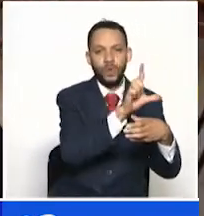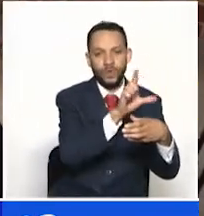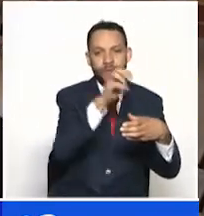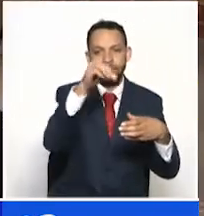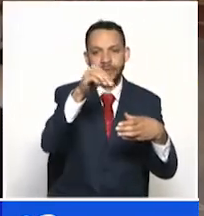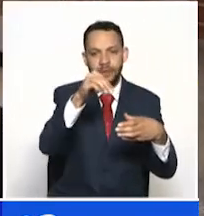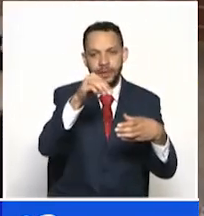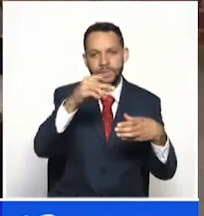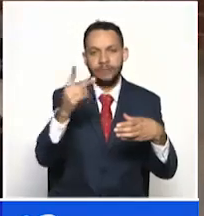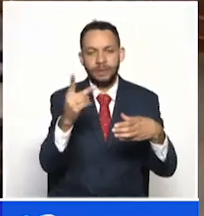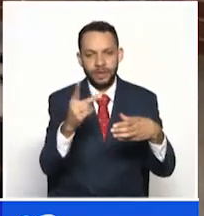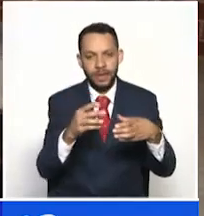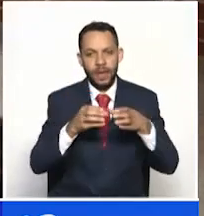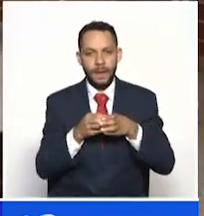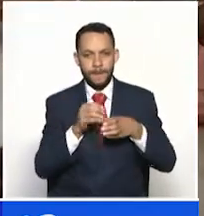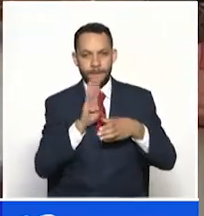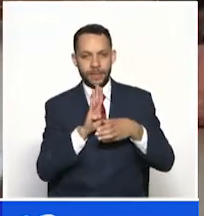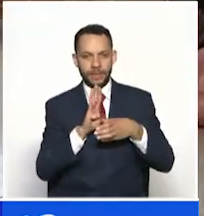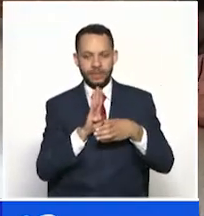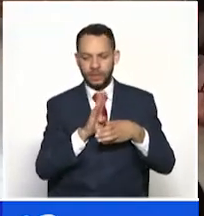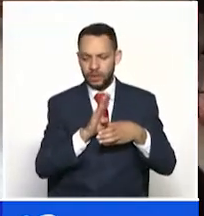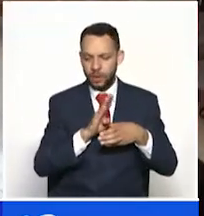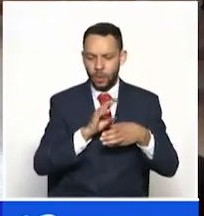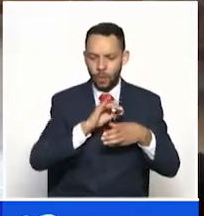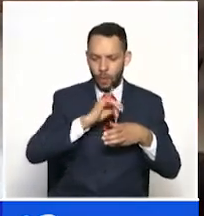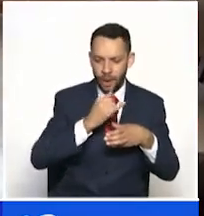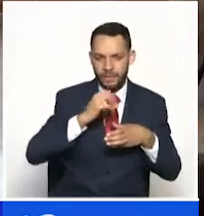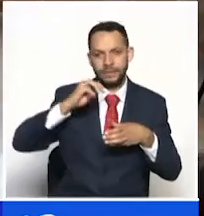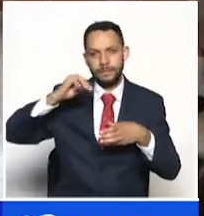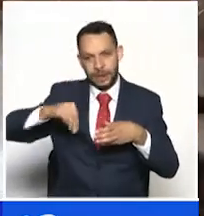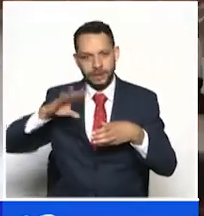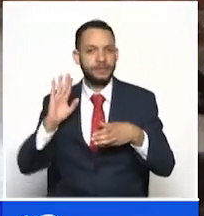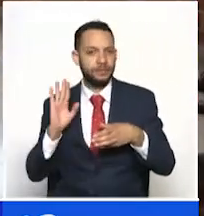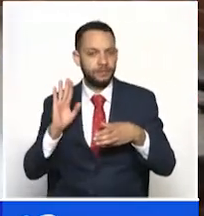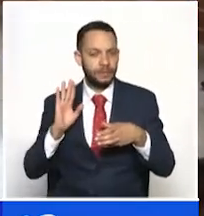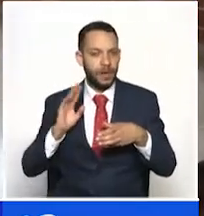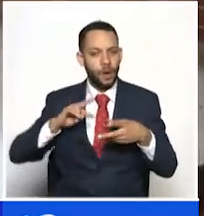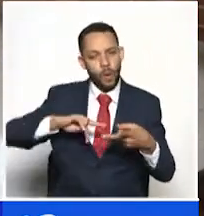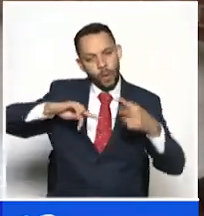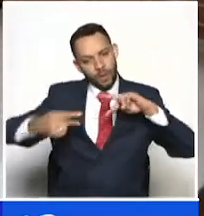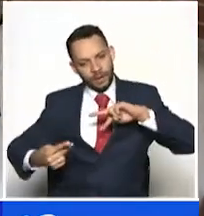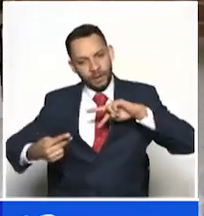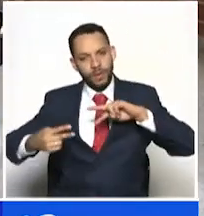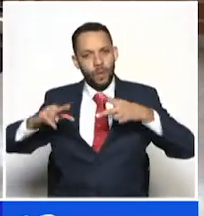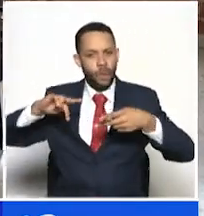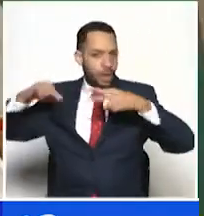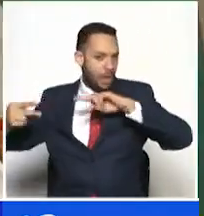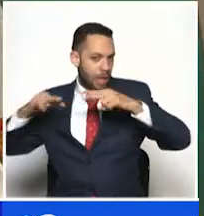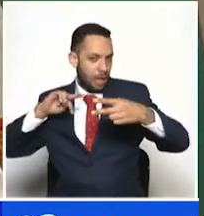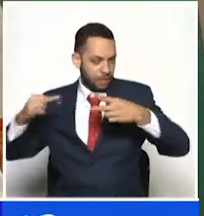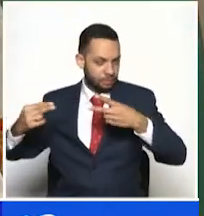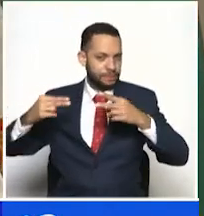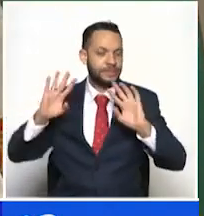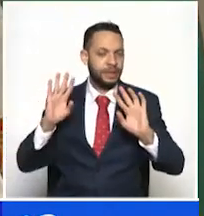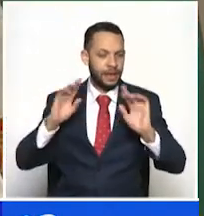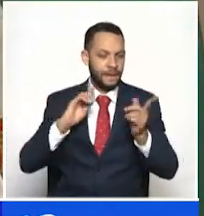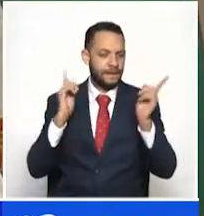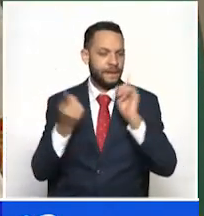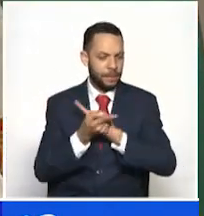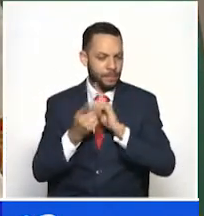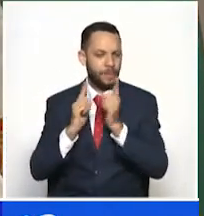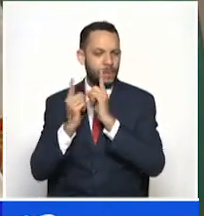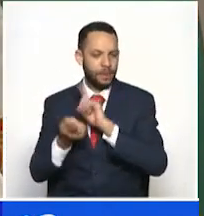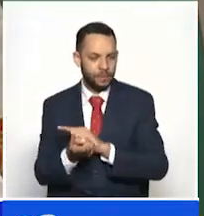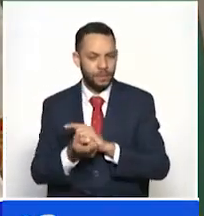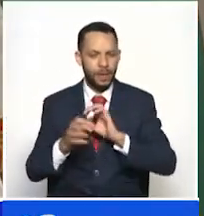y el B pues jueves y martes si fuera necesario la siguiente semana pues eso se rota y se cambie pero lo